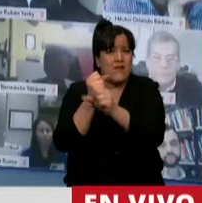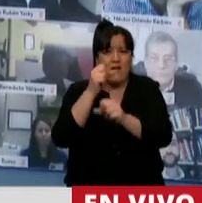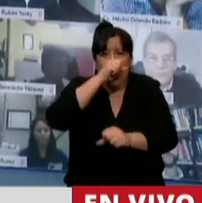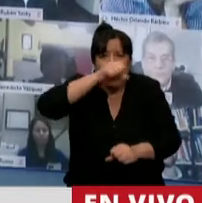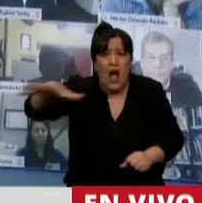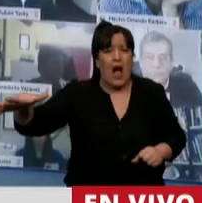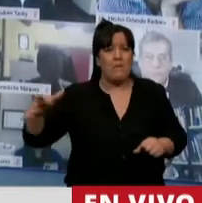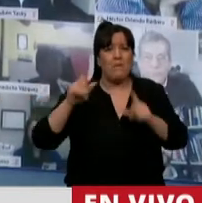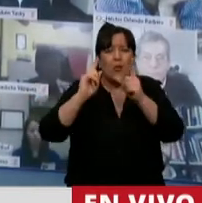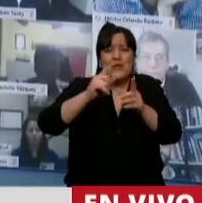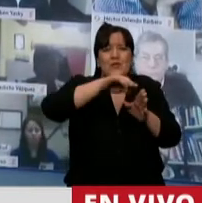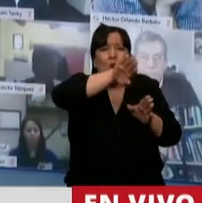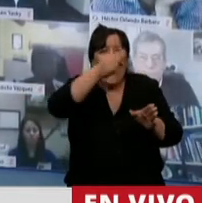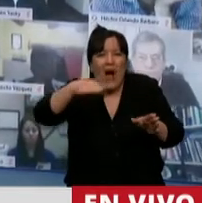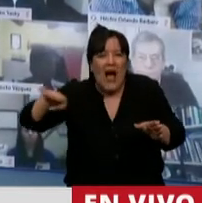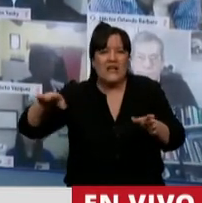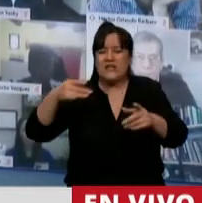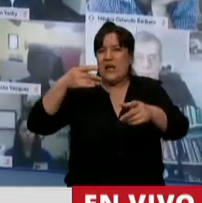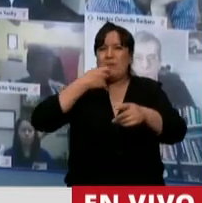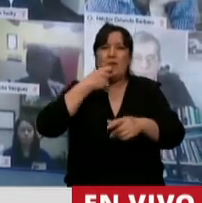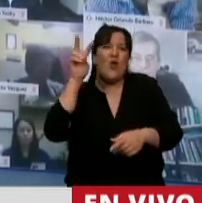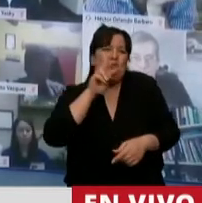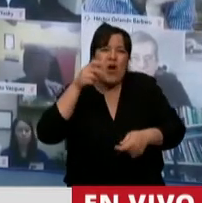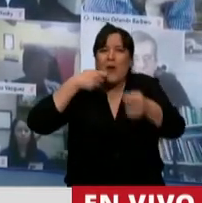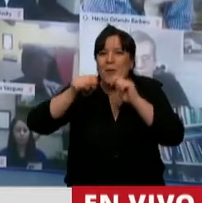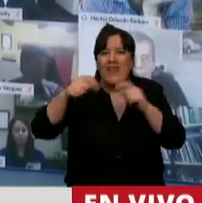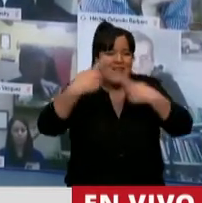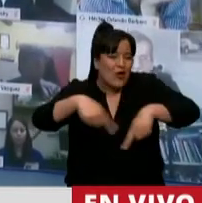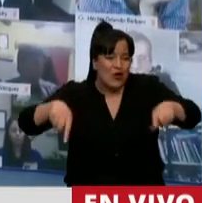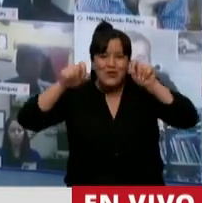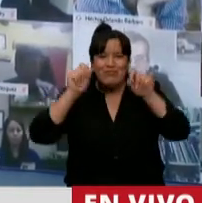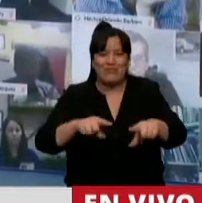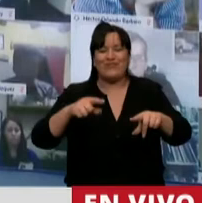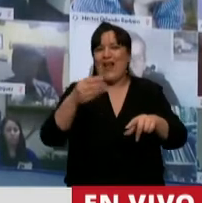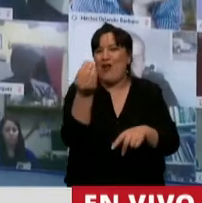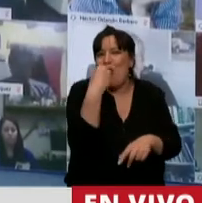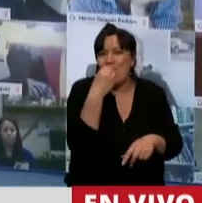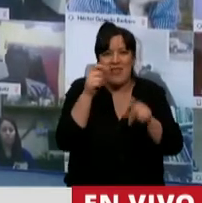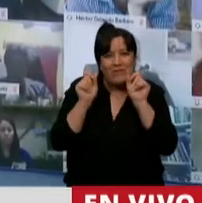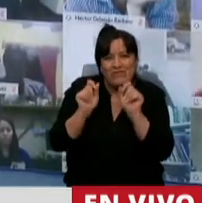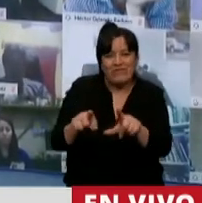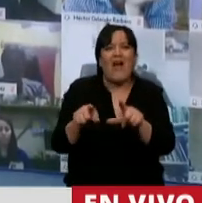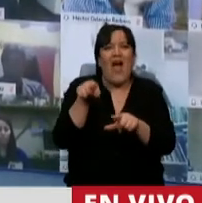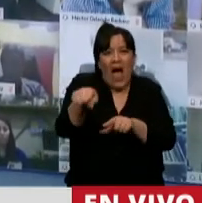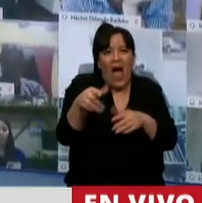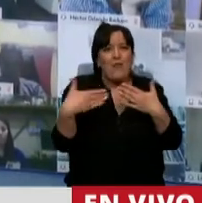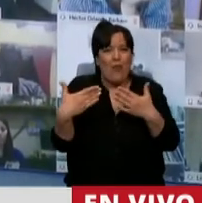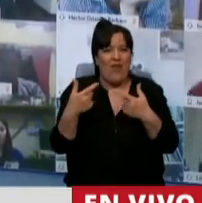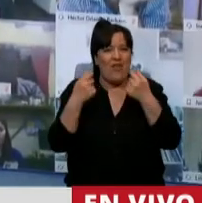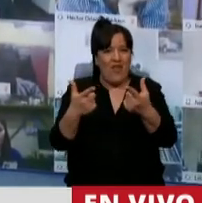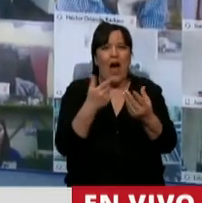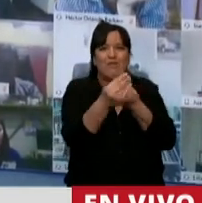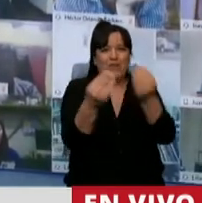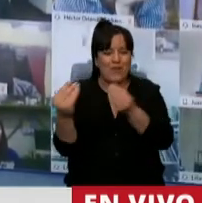coman nuestros valles y que venden los productos típicos de nuestra gastronomía. O sea, vamos a poder generar empleo